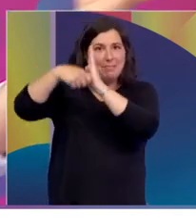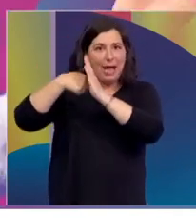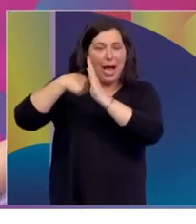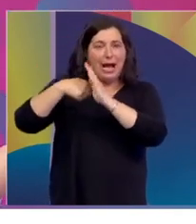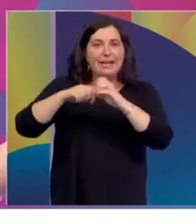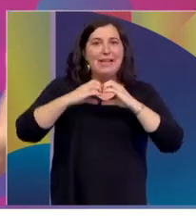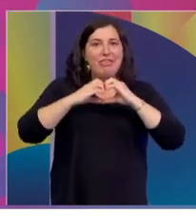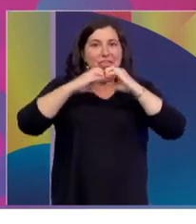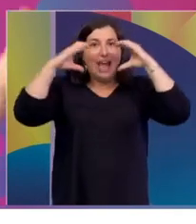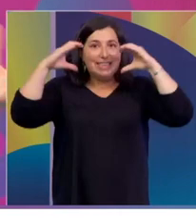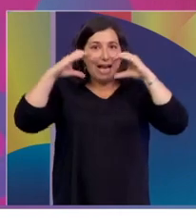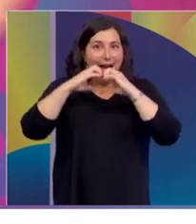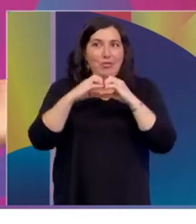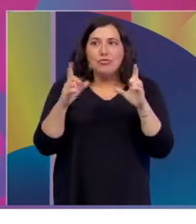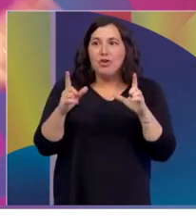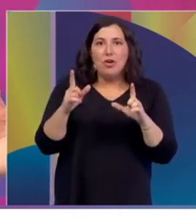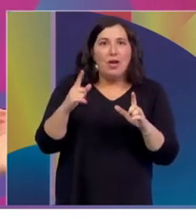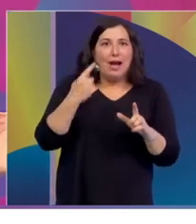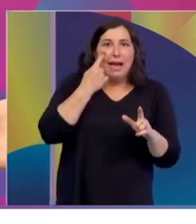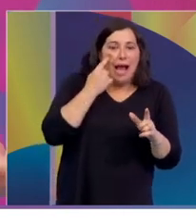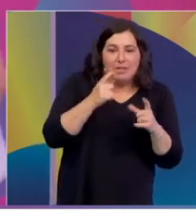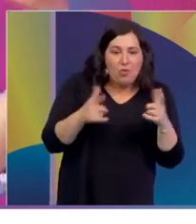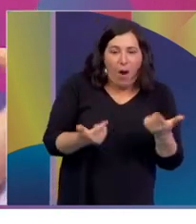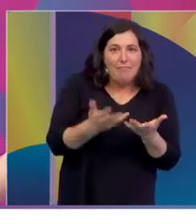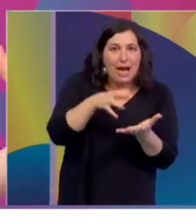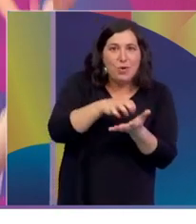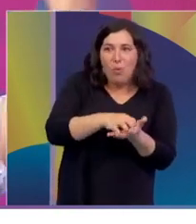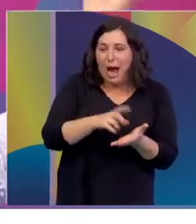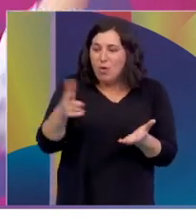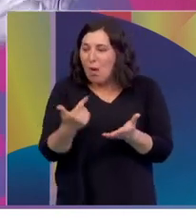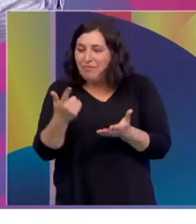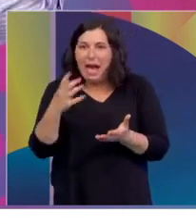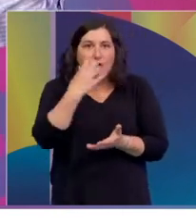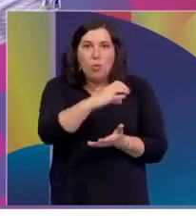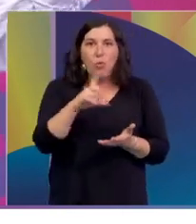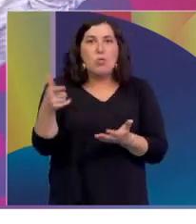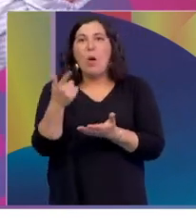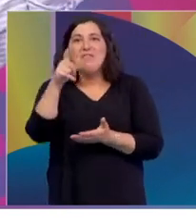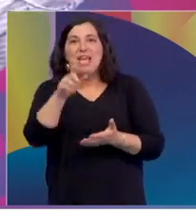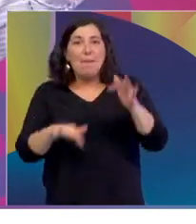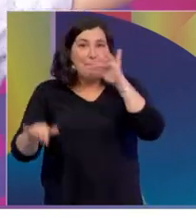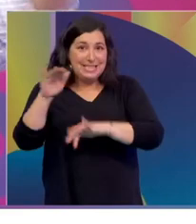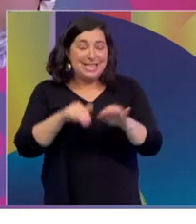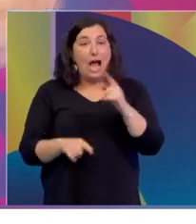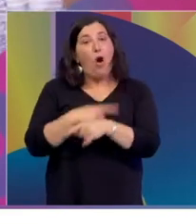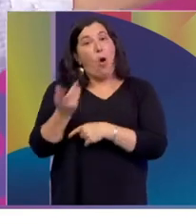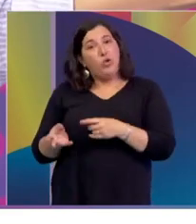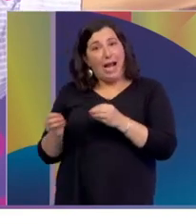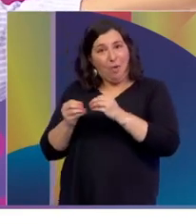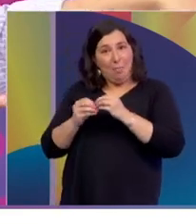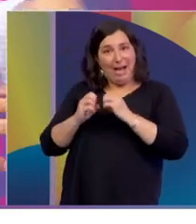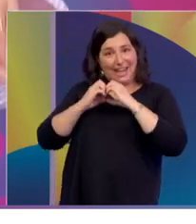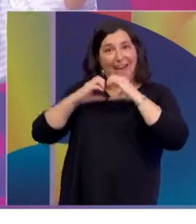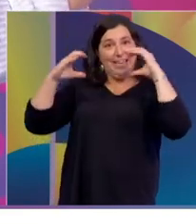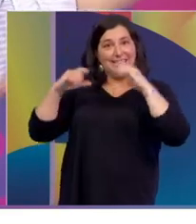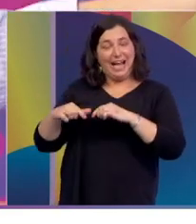hecho, para filmar la historia y todo, ya no tenía, el club no tenía piscina y empezamos a pedir y fue Alicia, otra de las destacadas, que la conectó con